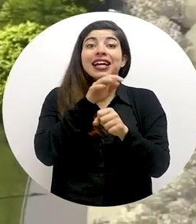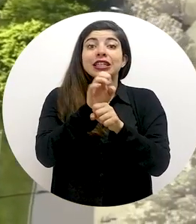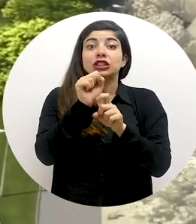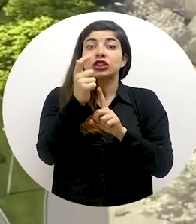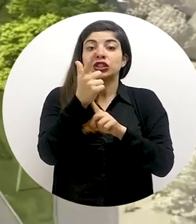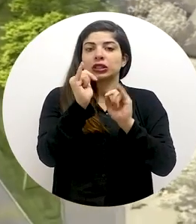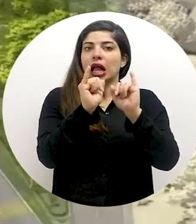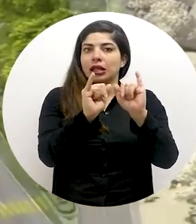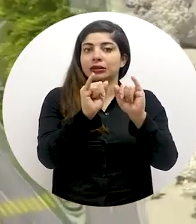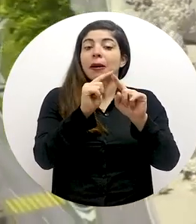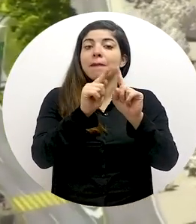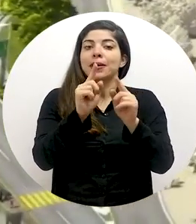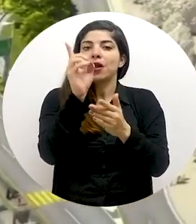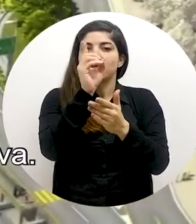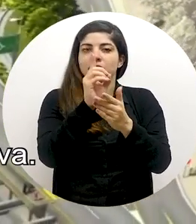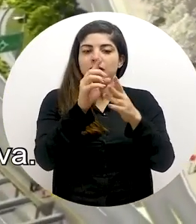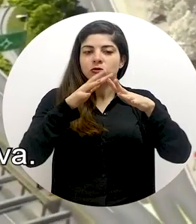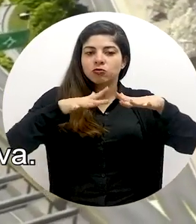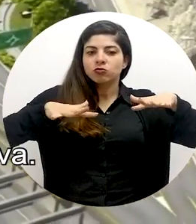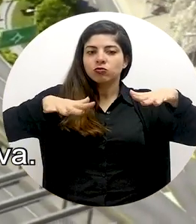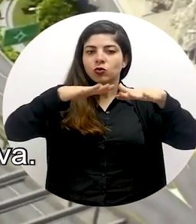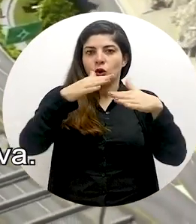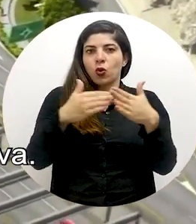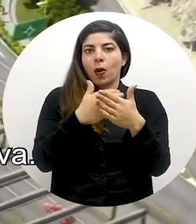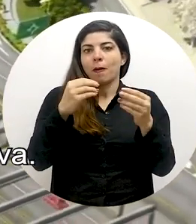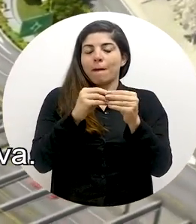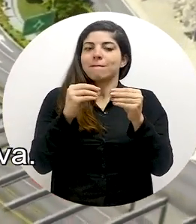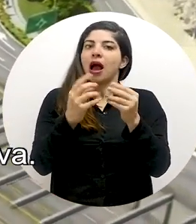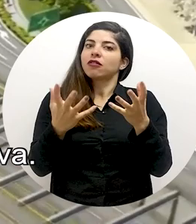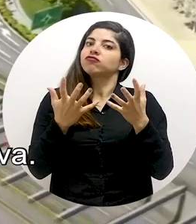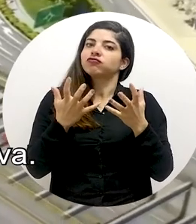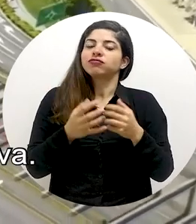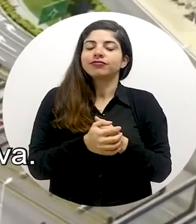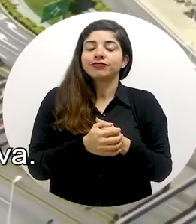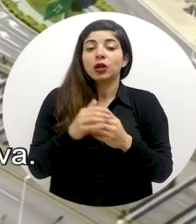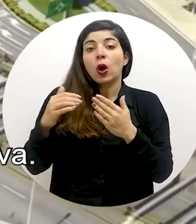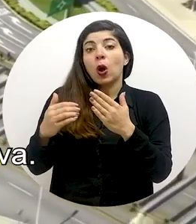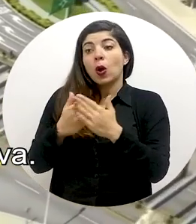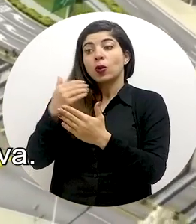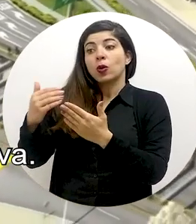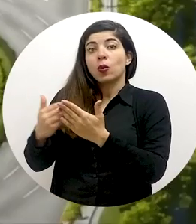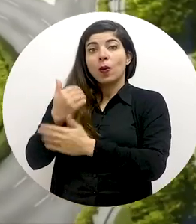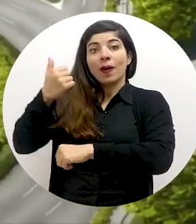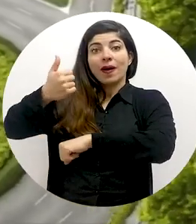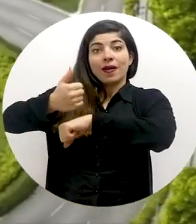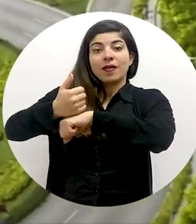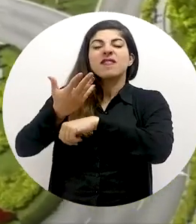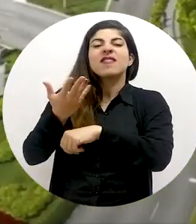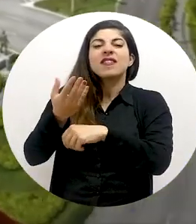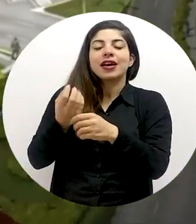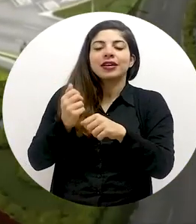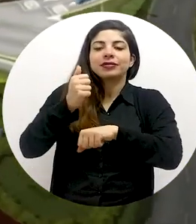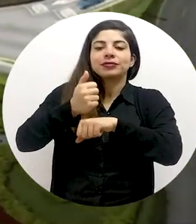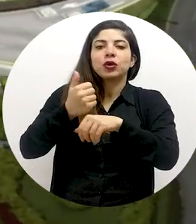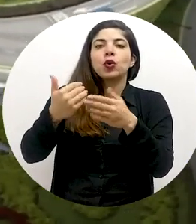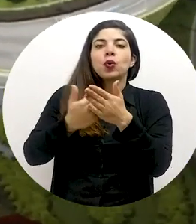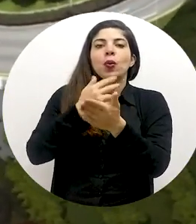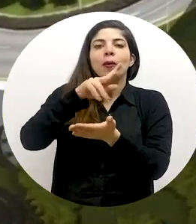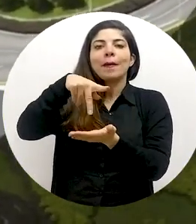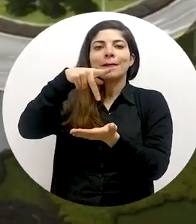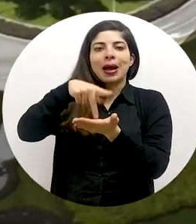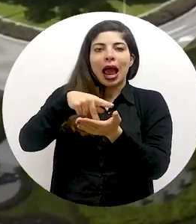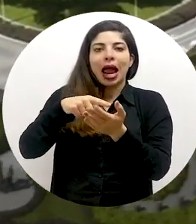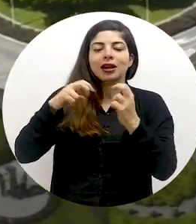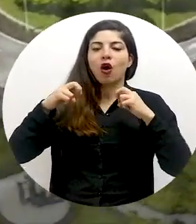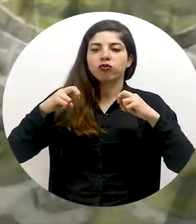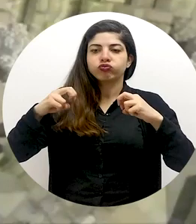el Monumento de las Garantías Sociales, con una nueva distribución más atractiva. Otra novedad será la creación de un